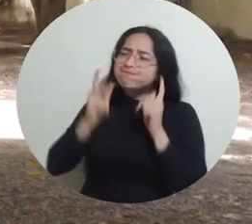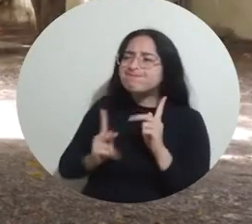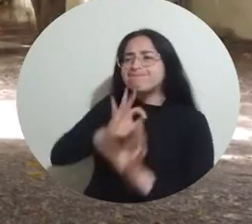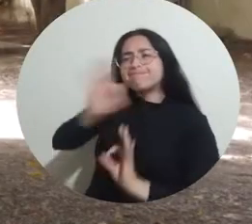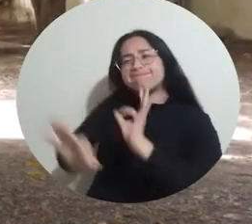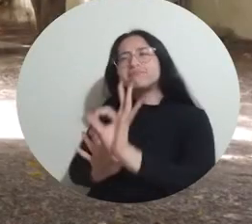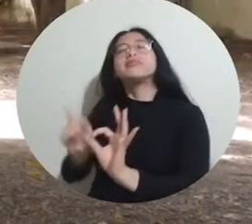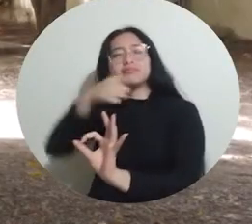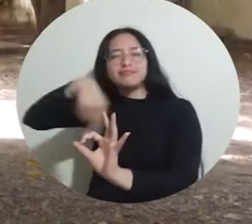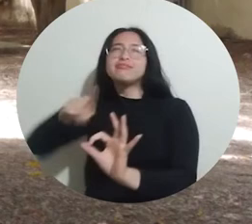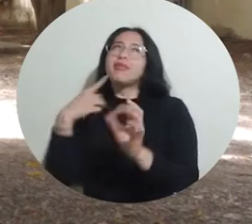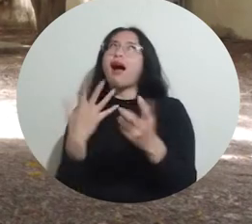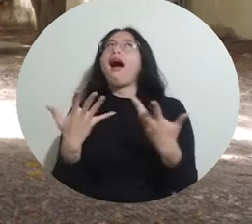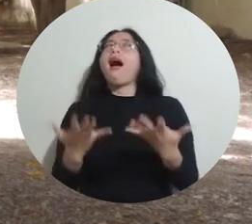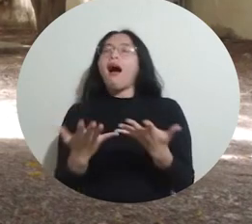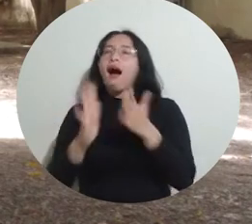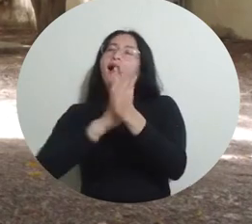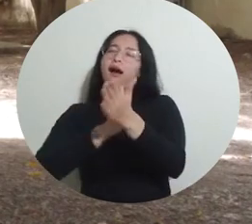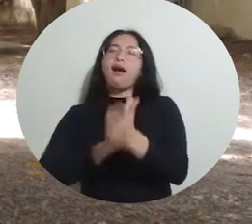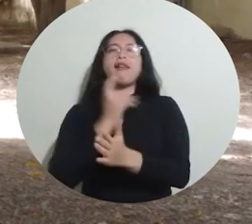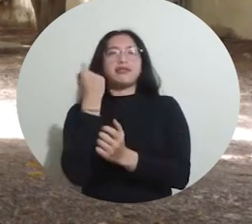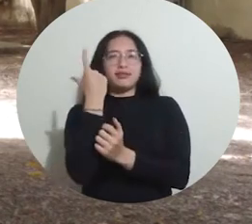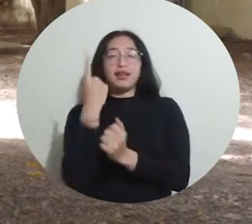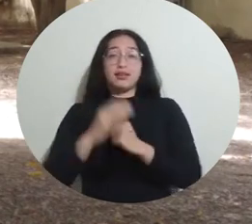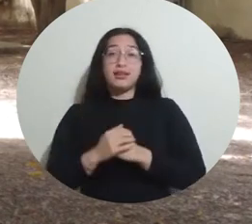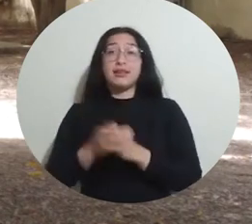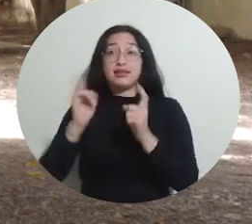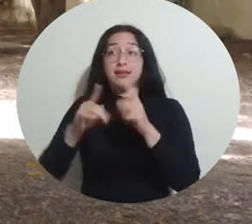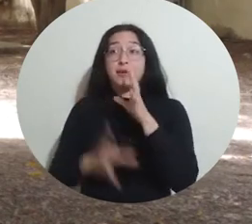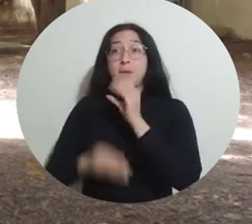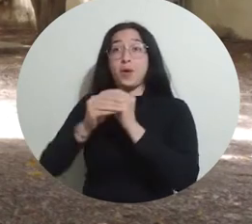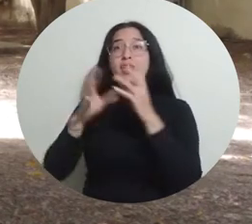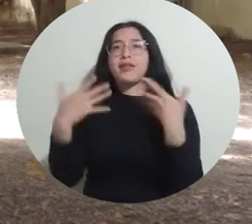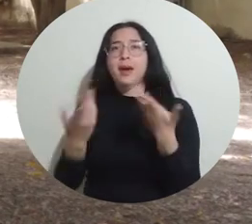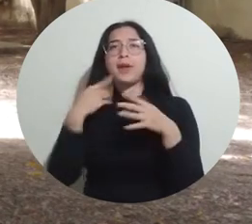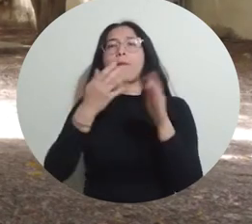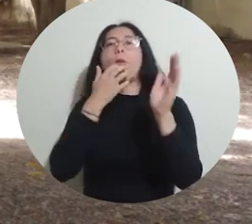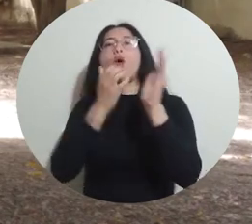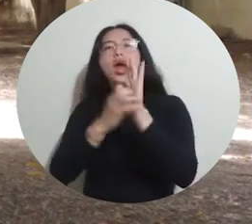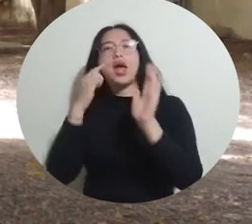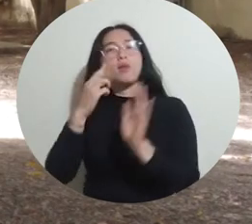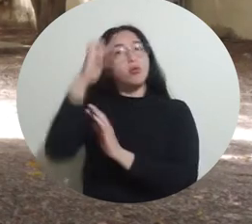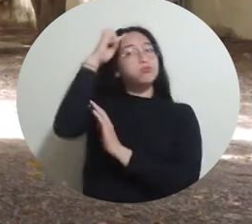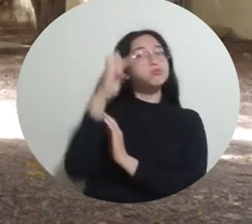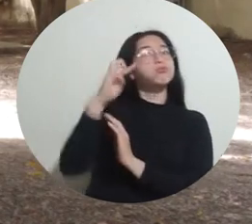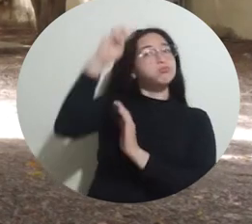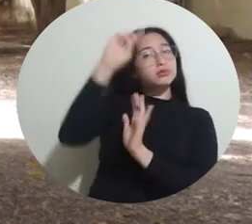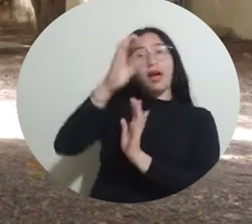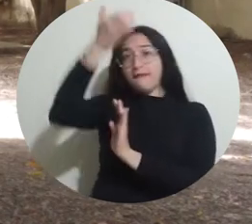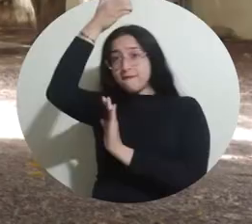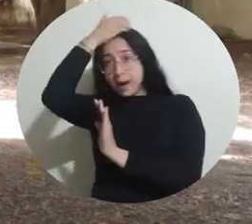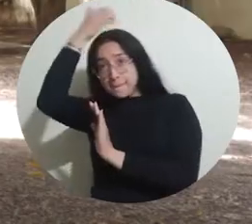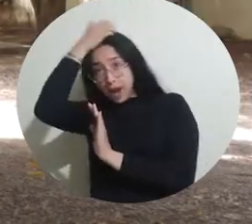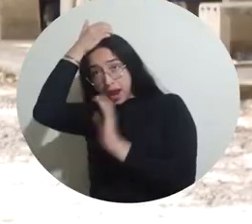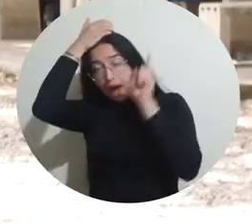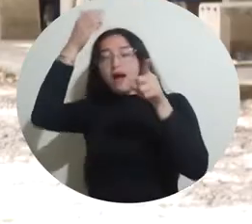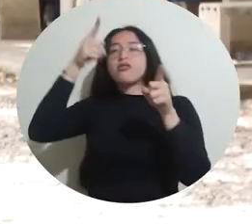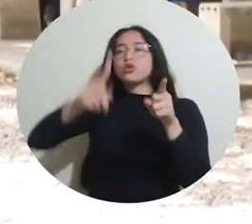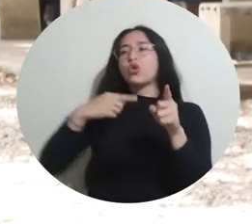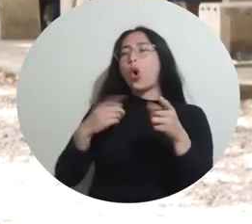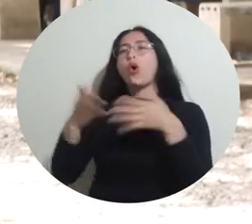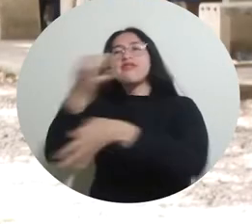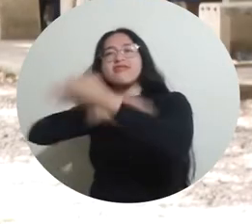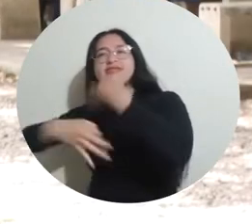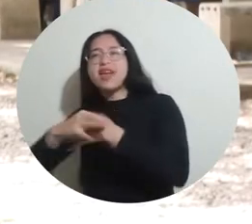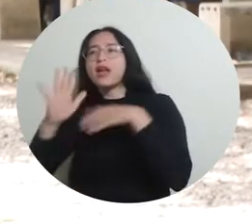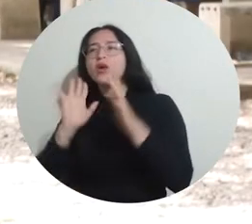Quisimos resaltar un poco el papel tanto de la enfermera como del paciente, como los familiares y como la institución. De que